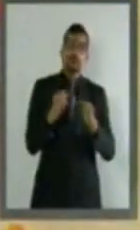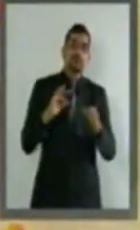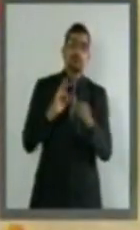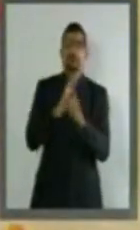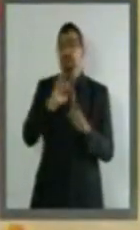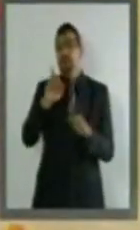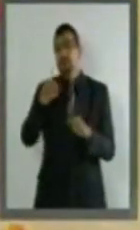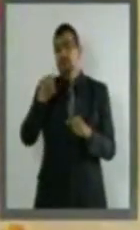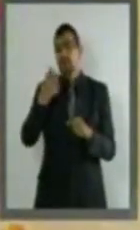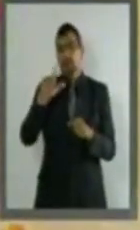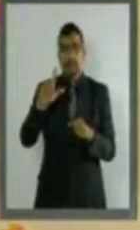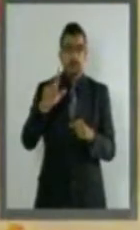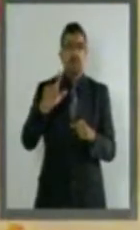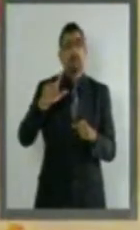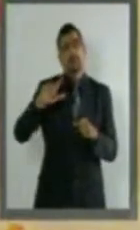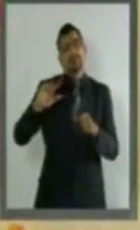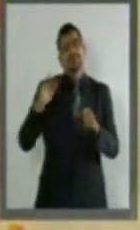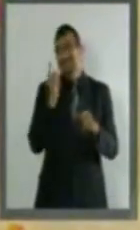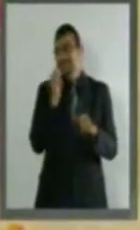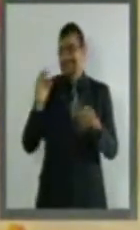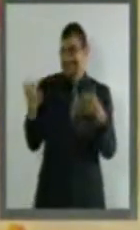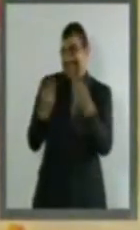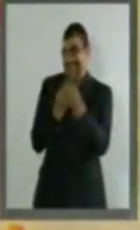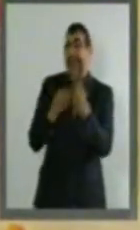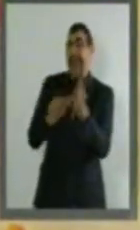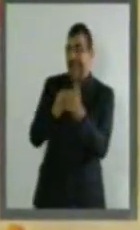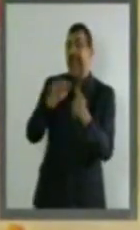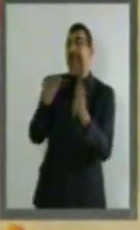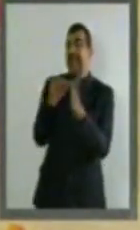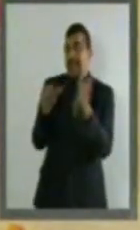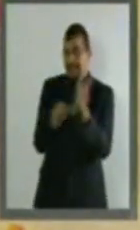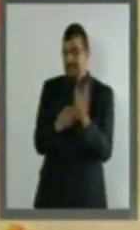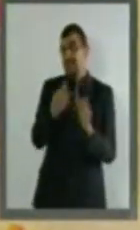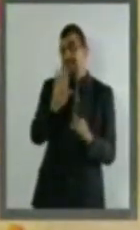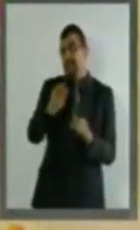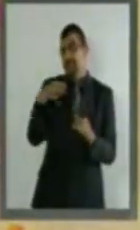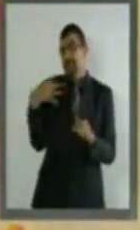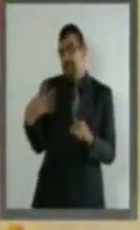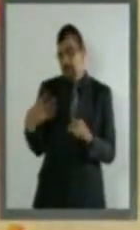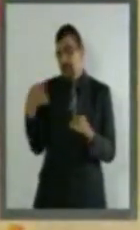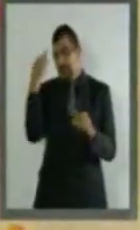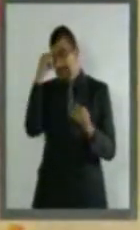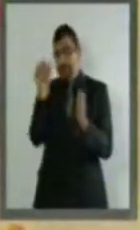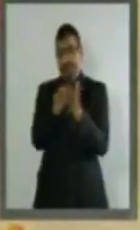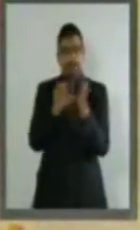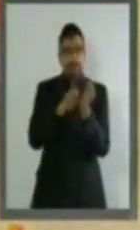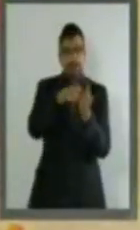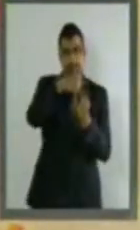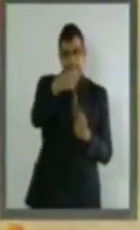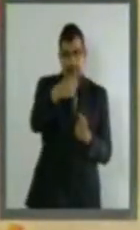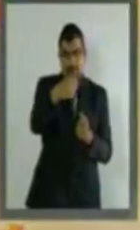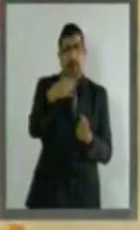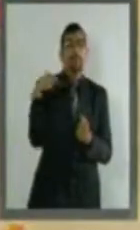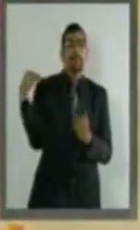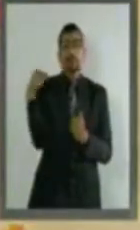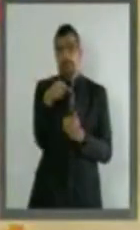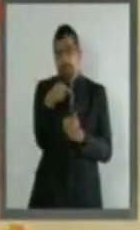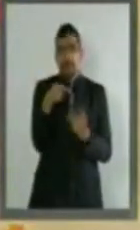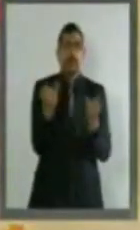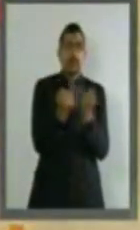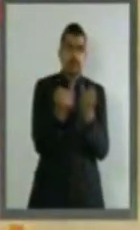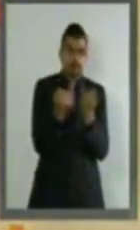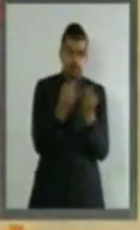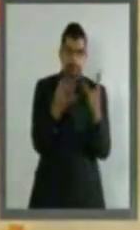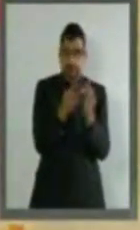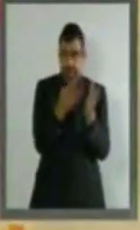presente iniciativa adiciona al artículo 94 de la Carta Magna, en donde se establece que el